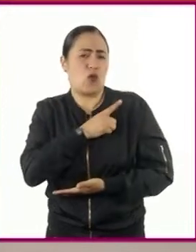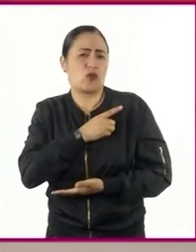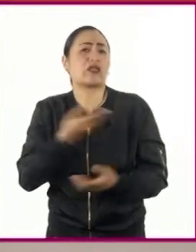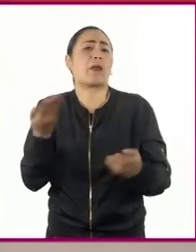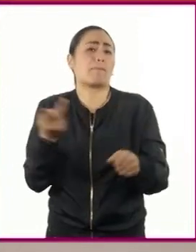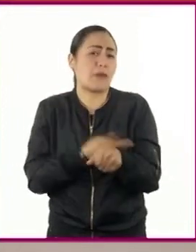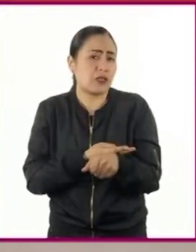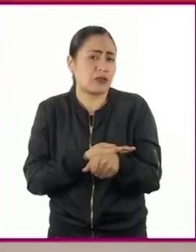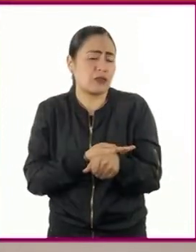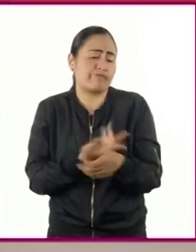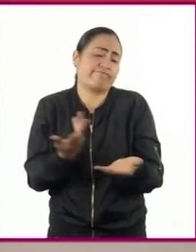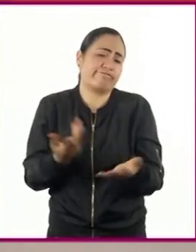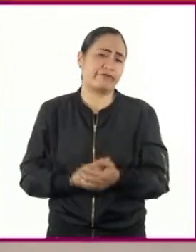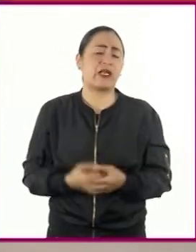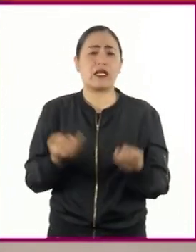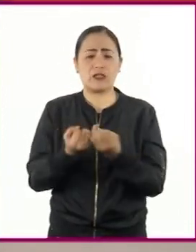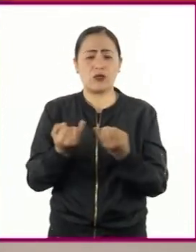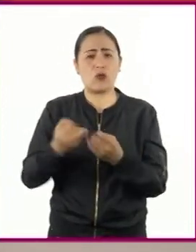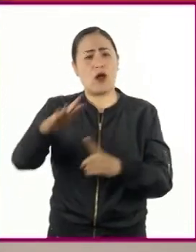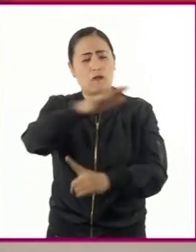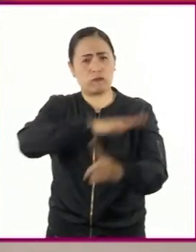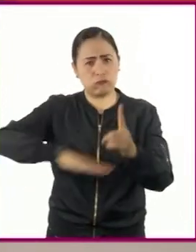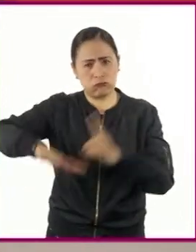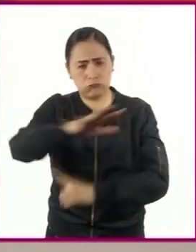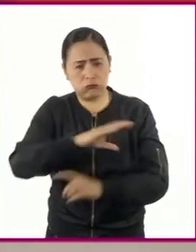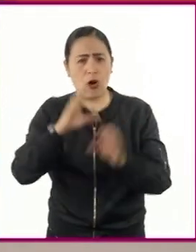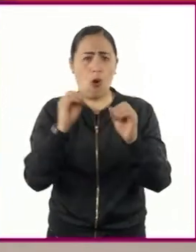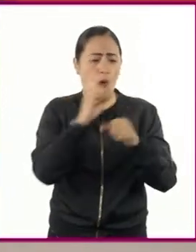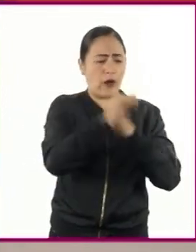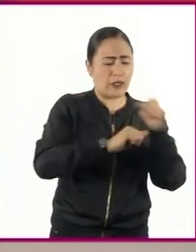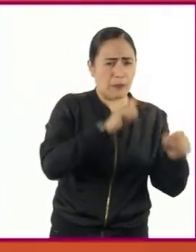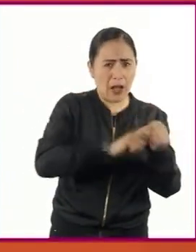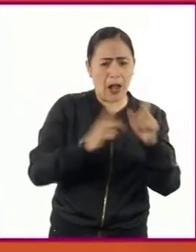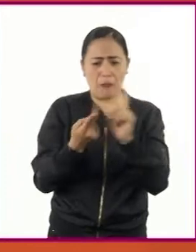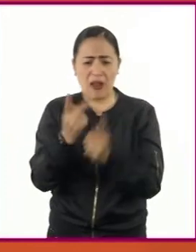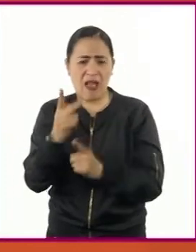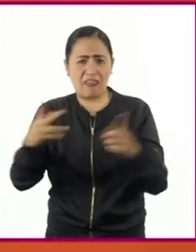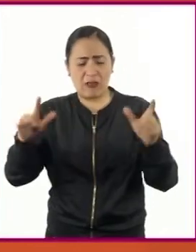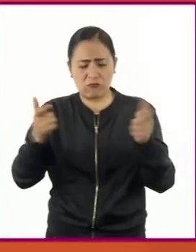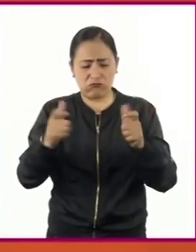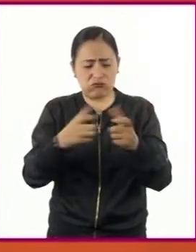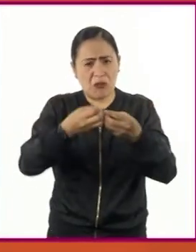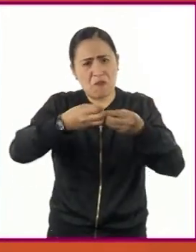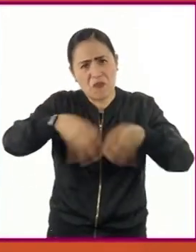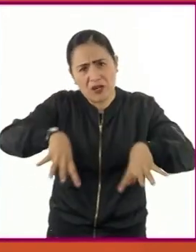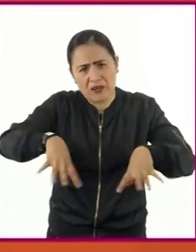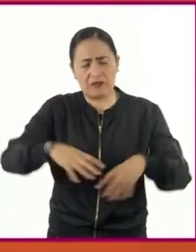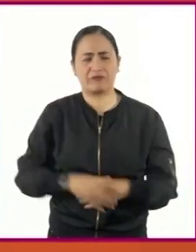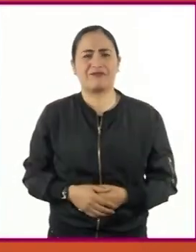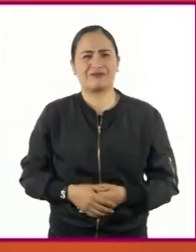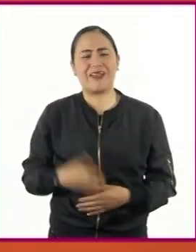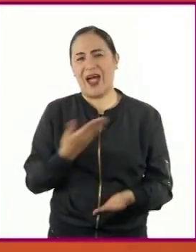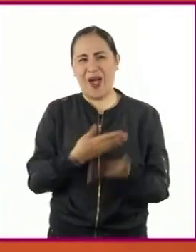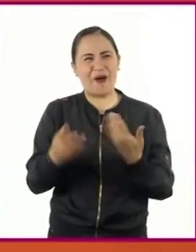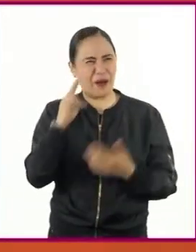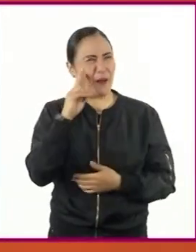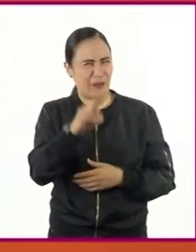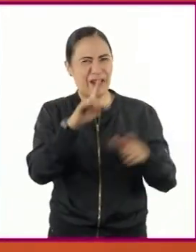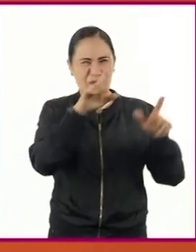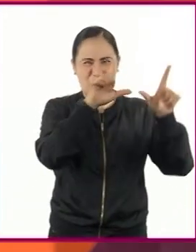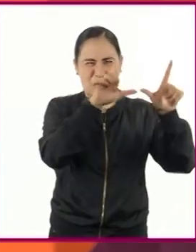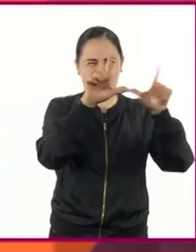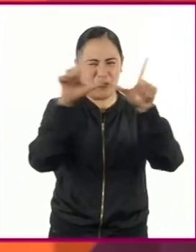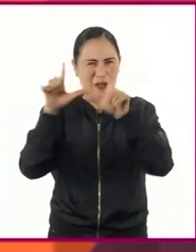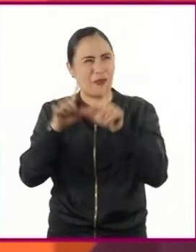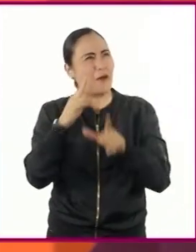ecosistemas, así como en la pérdida de la biodiversidad. Con nuestra visita a la Galería Transgénica ya nos queda claro qué tan